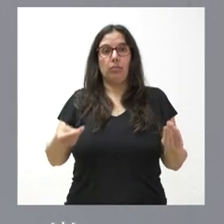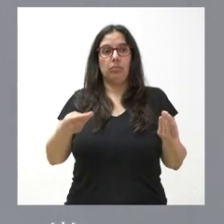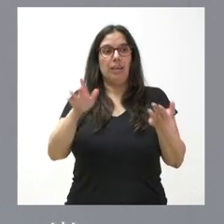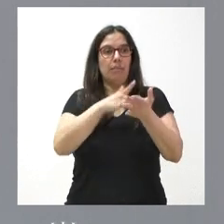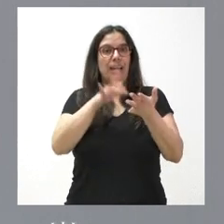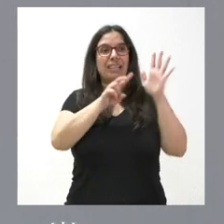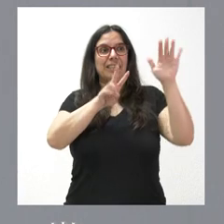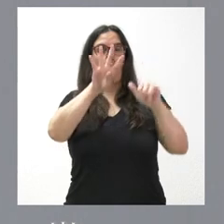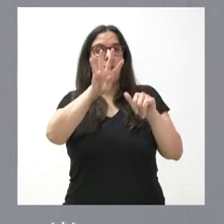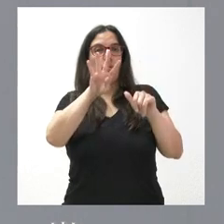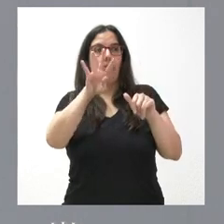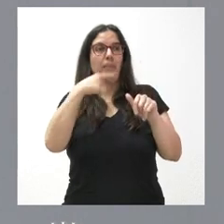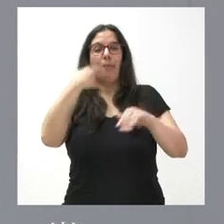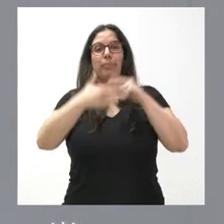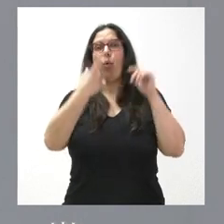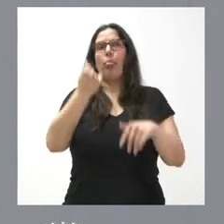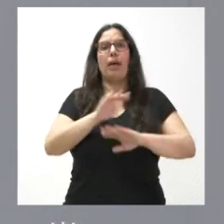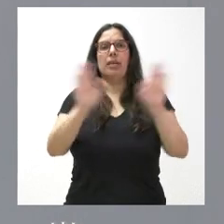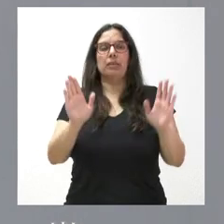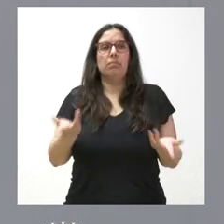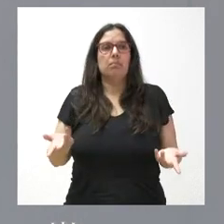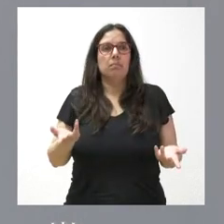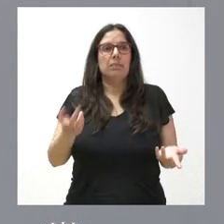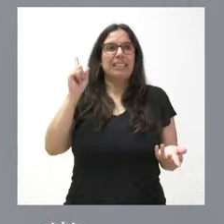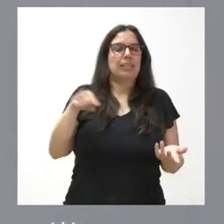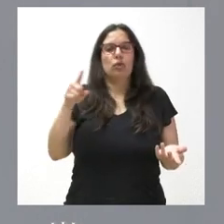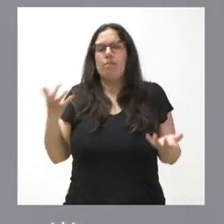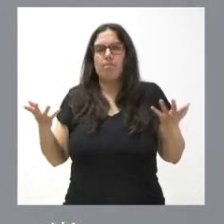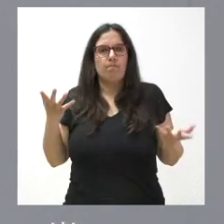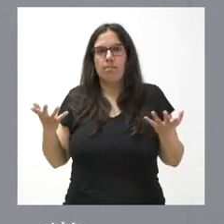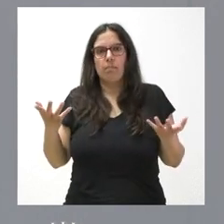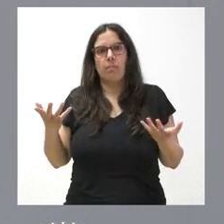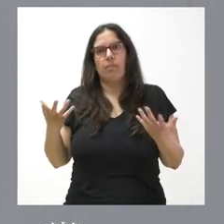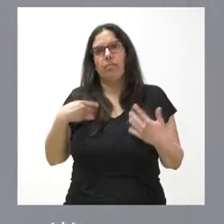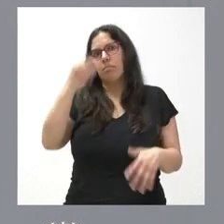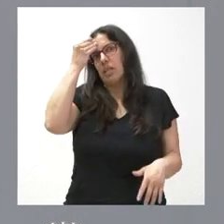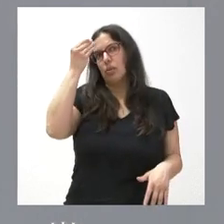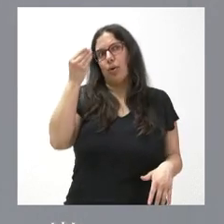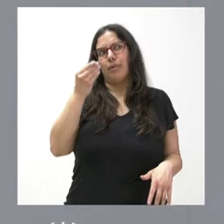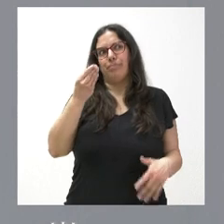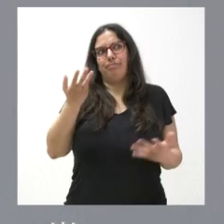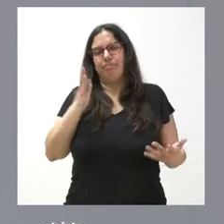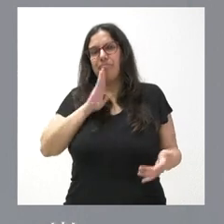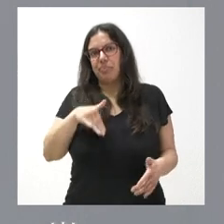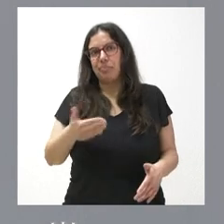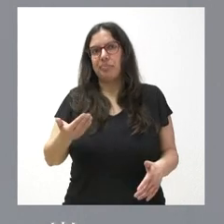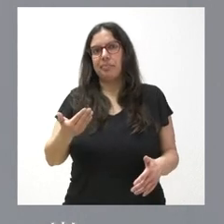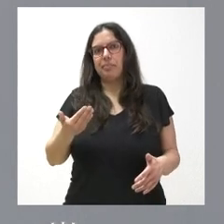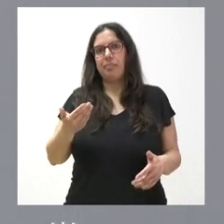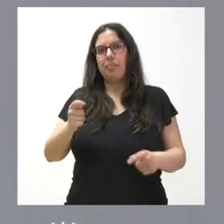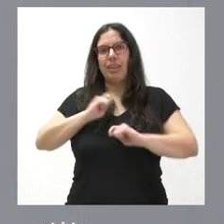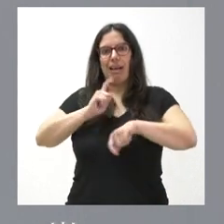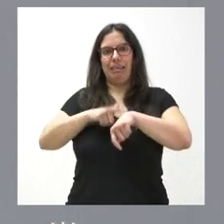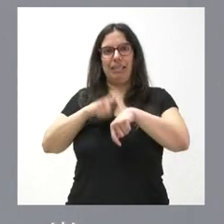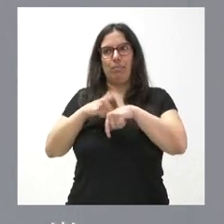y dar 24 horas para un sí o no, yo creo que sería bueno que tuviéramos el tiempo